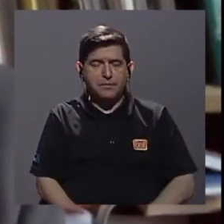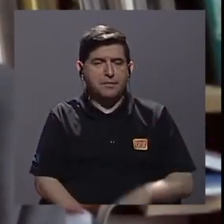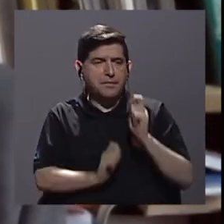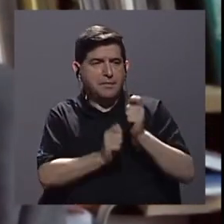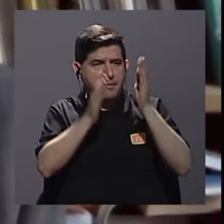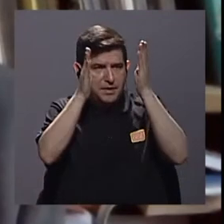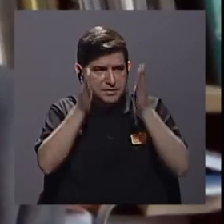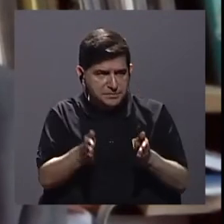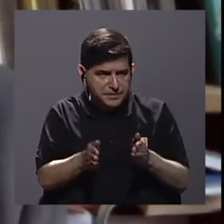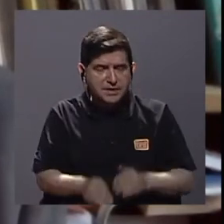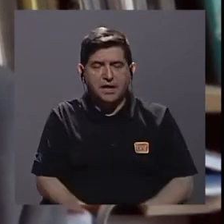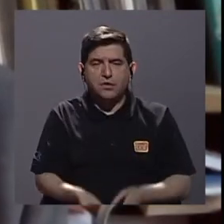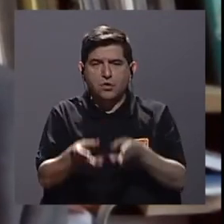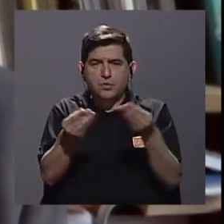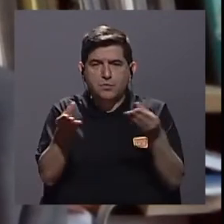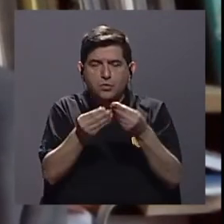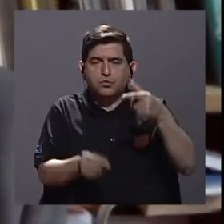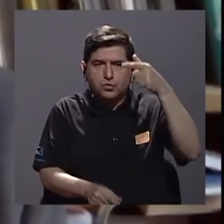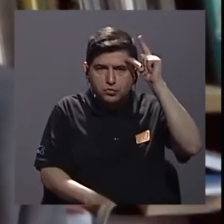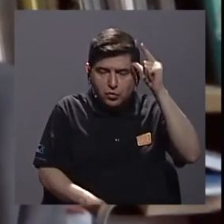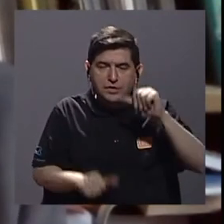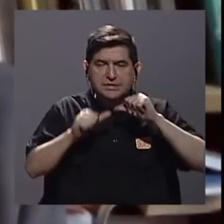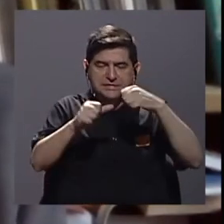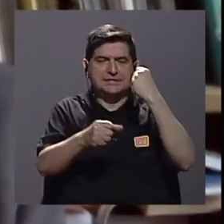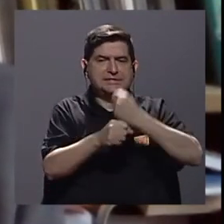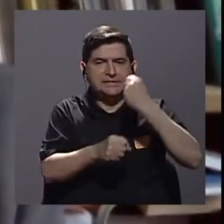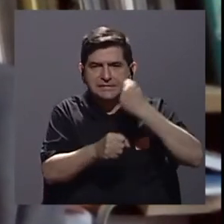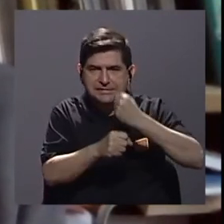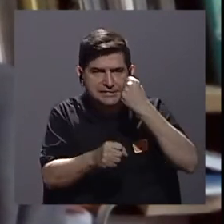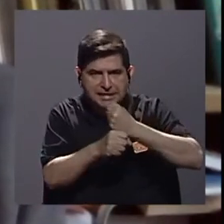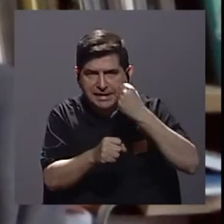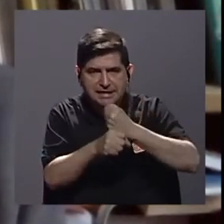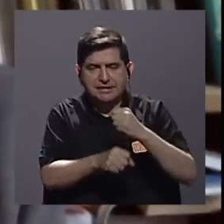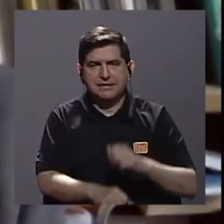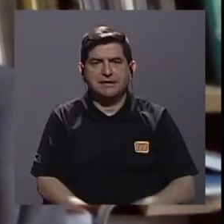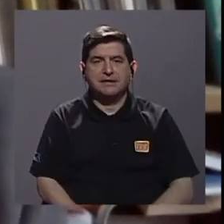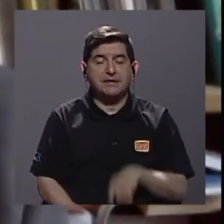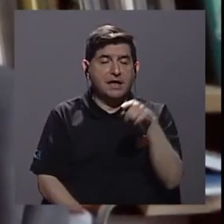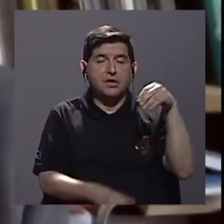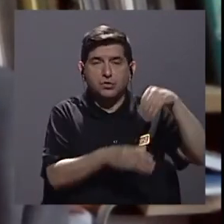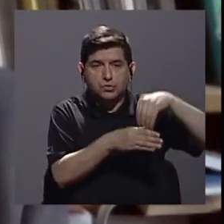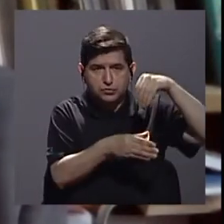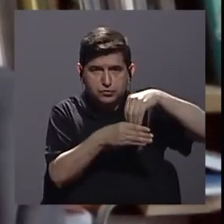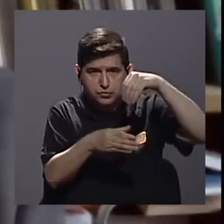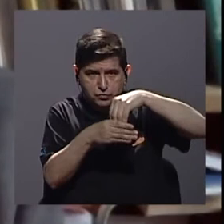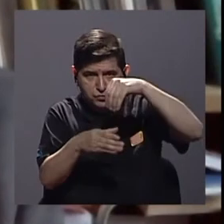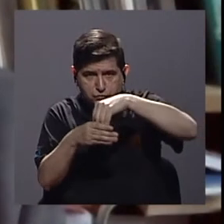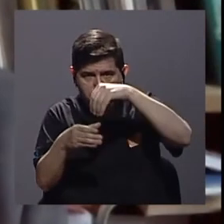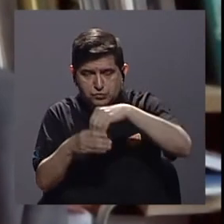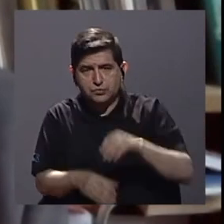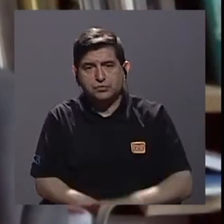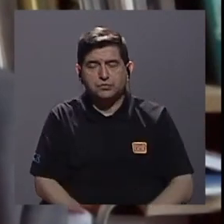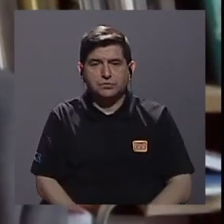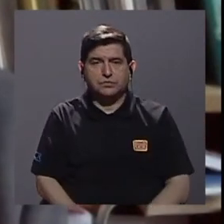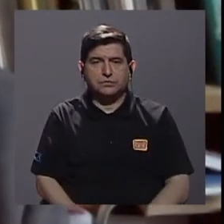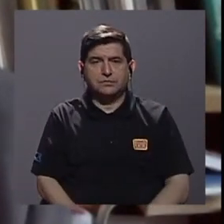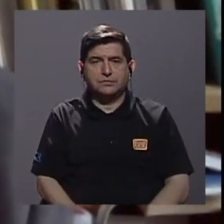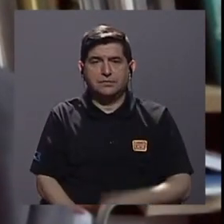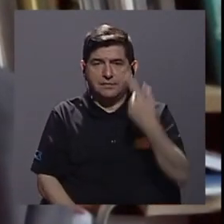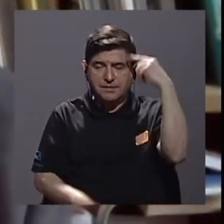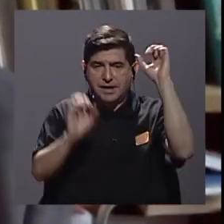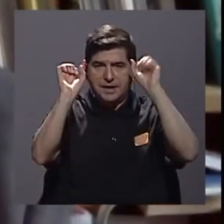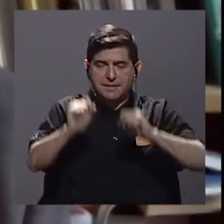pescadoras, ganaderos, ganaderas han seguido trabajando, han seguido aportando y poniendo en la mesa de